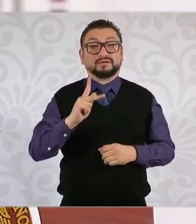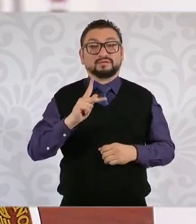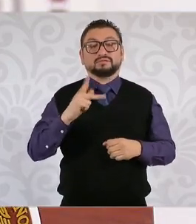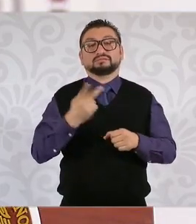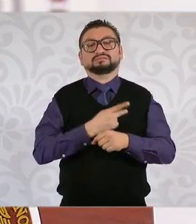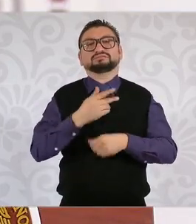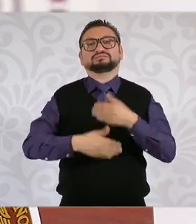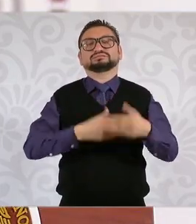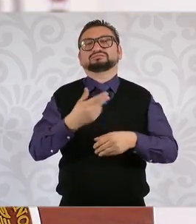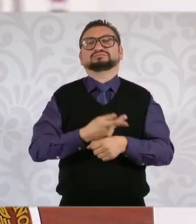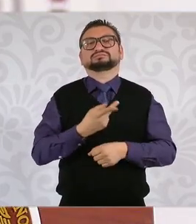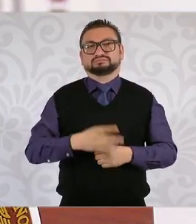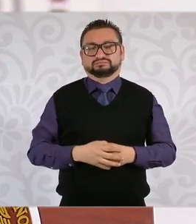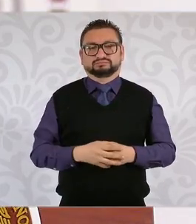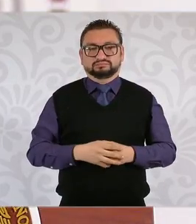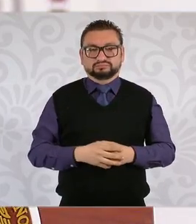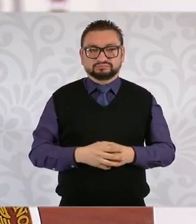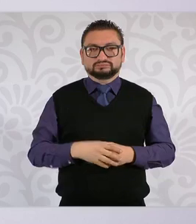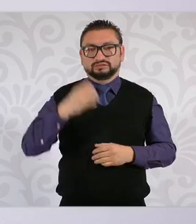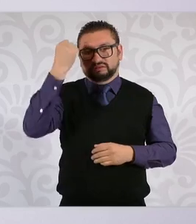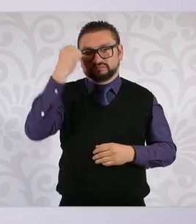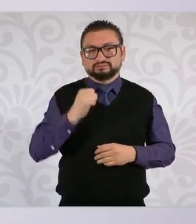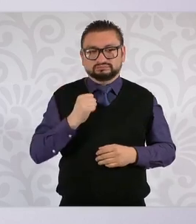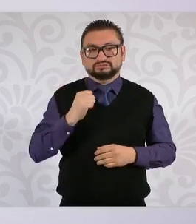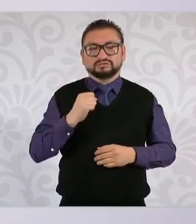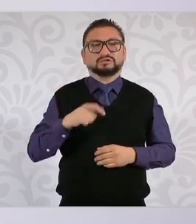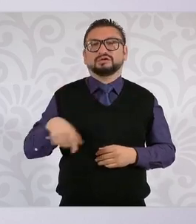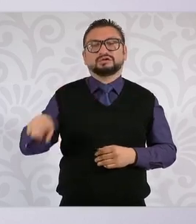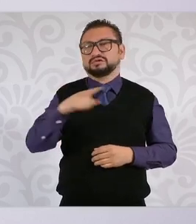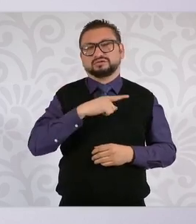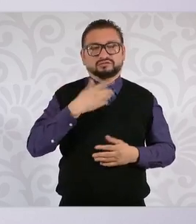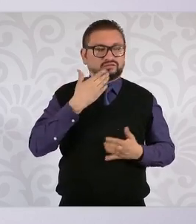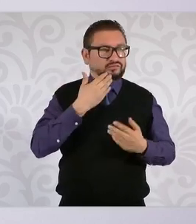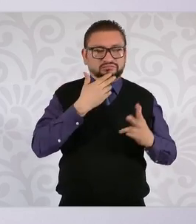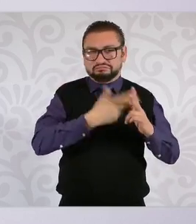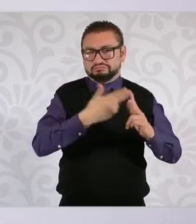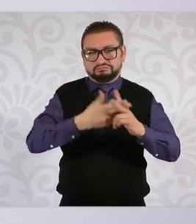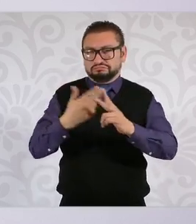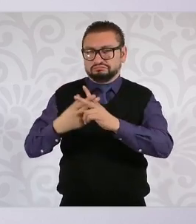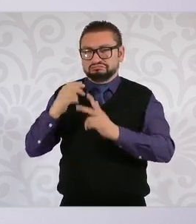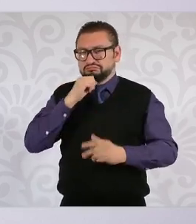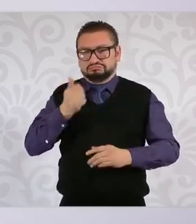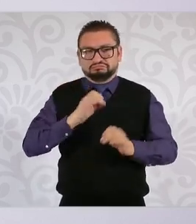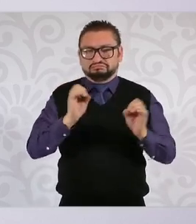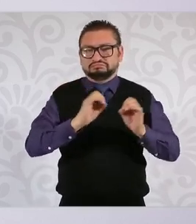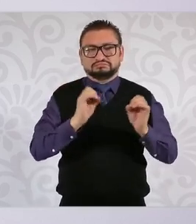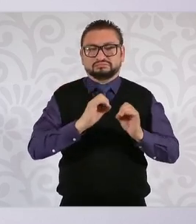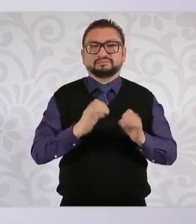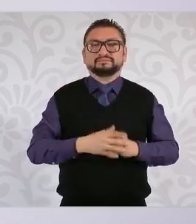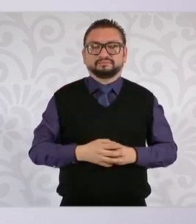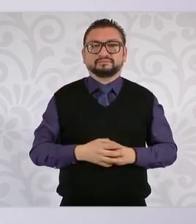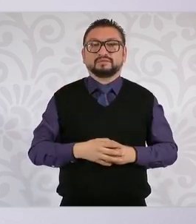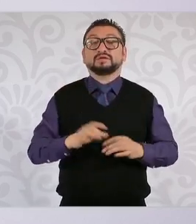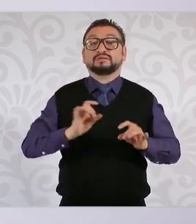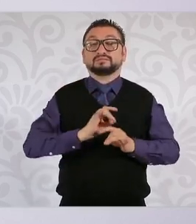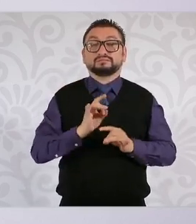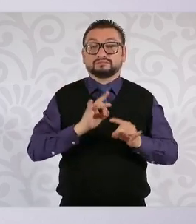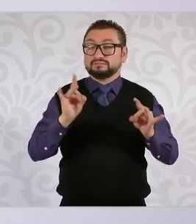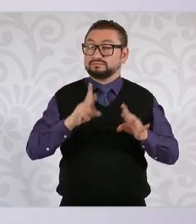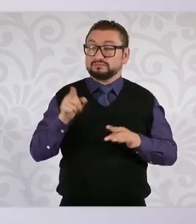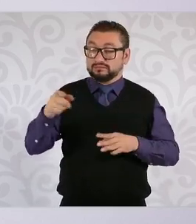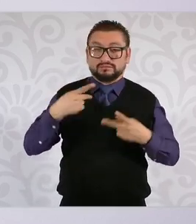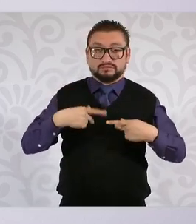pasa. Sinaloa prácticamente no tenía homicidios. Viene una detención,